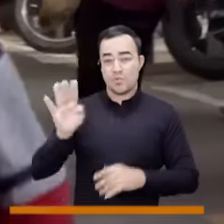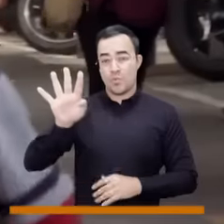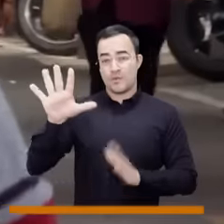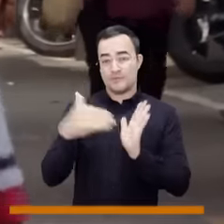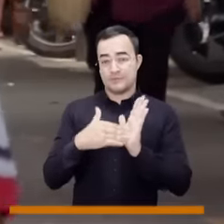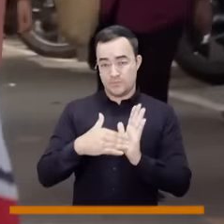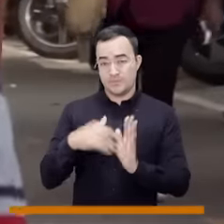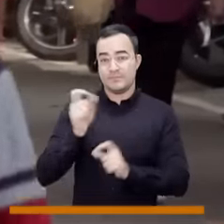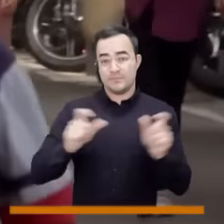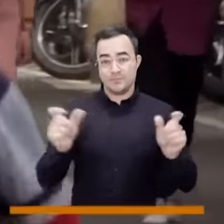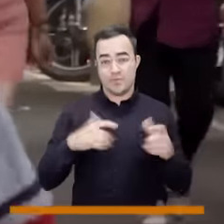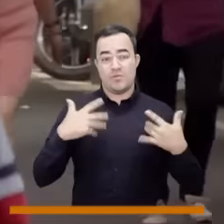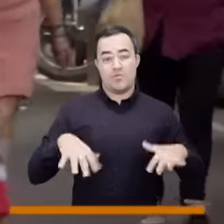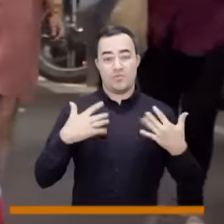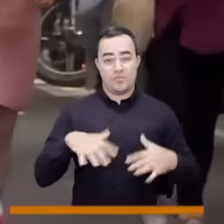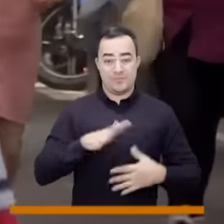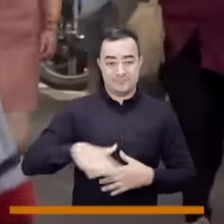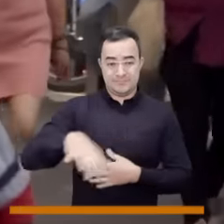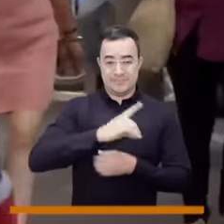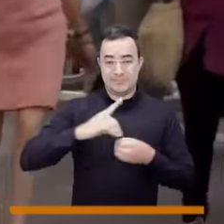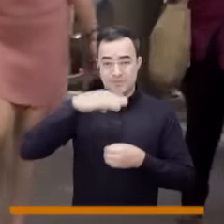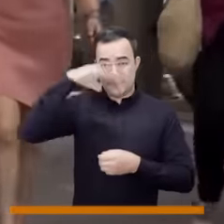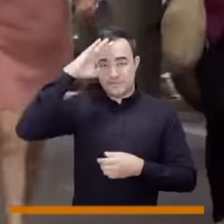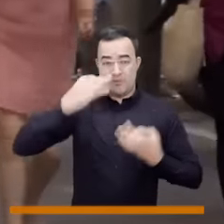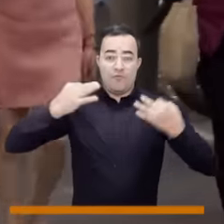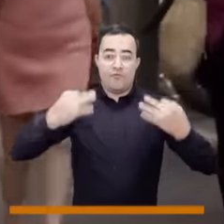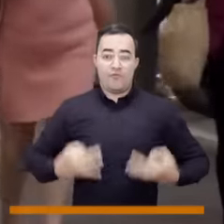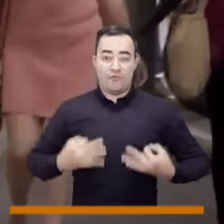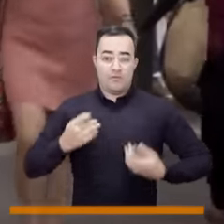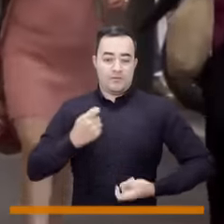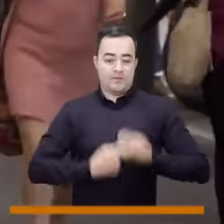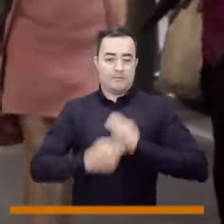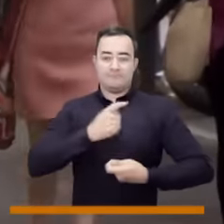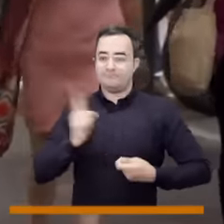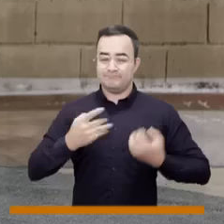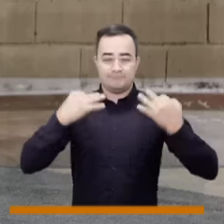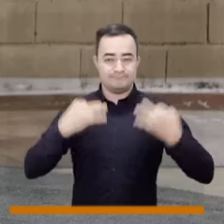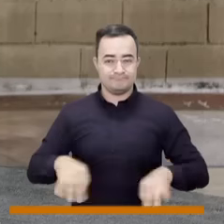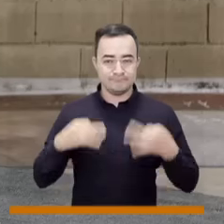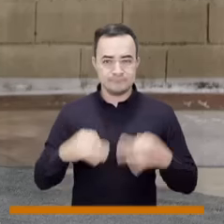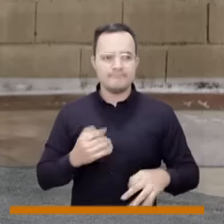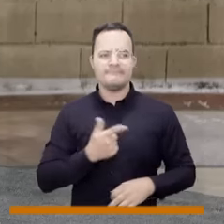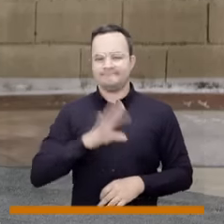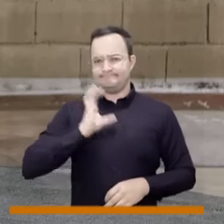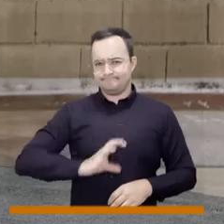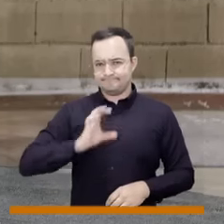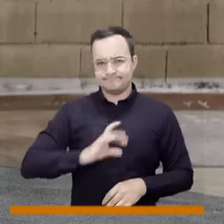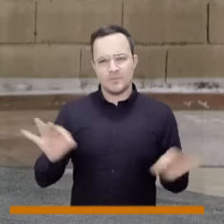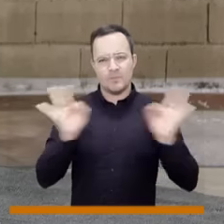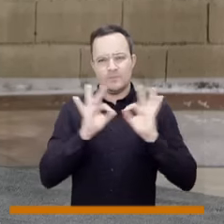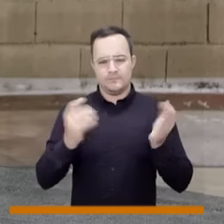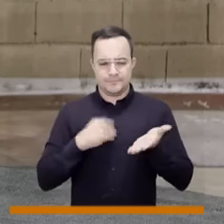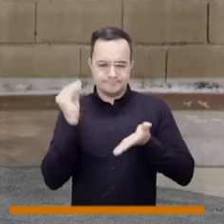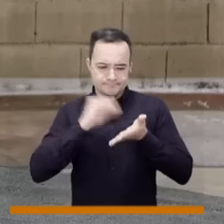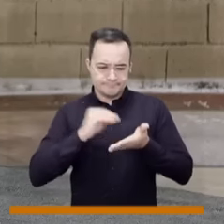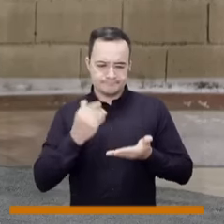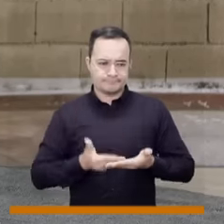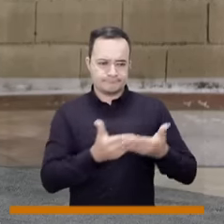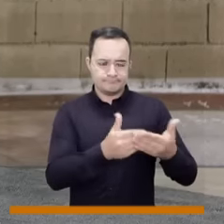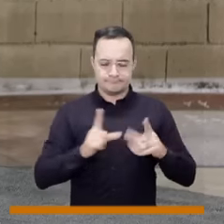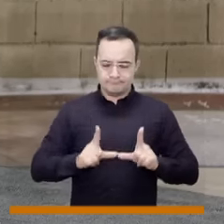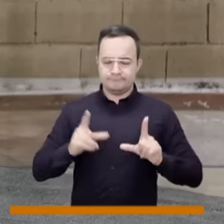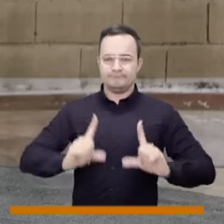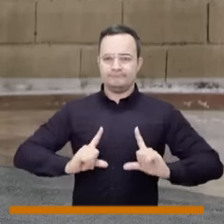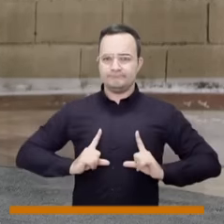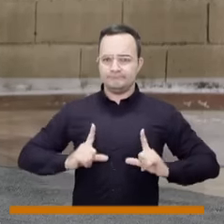trabajan en la informalidad, que son vendedores informales en el distrito de Medellín, a ellos debemos de caracterizarlos, de carnetizarlos, de